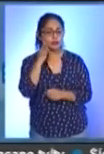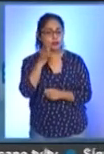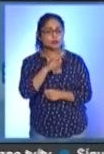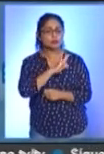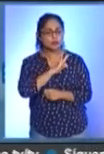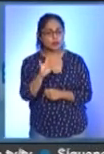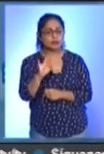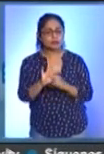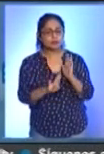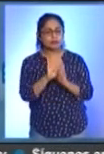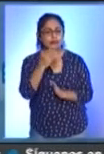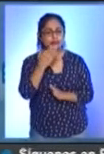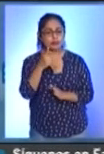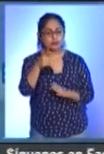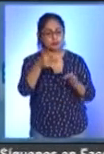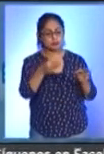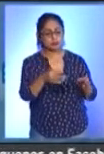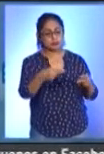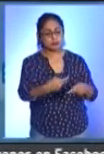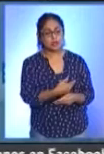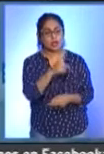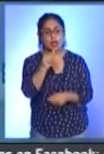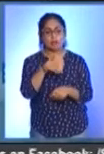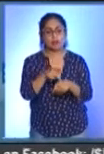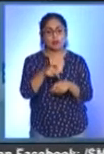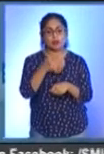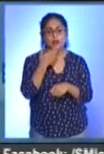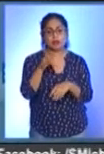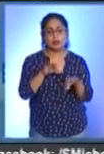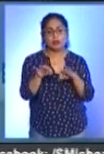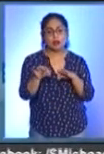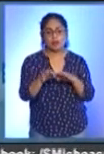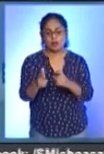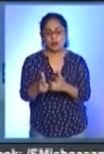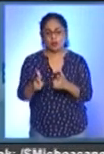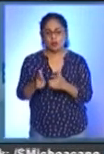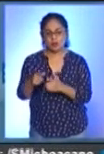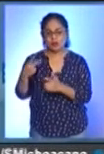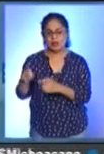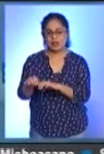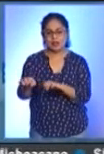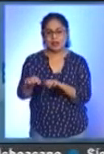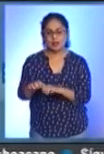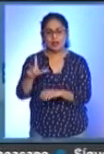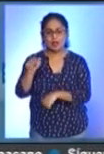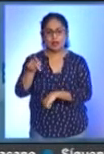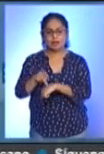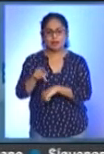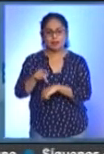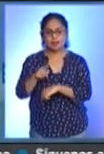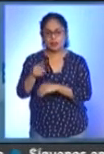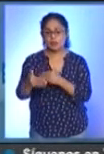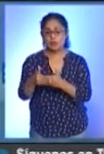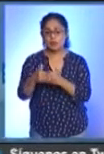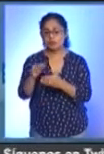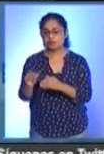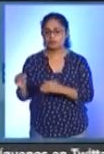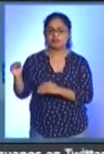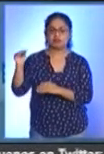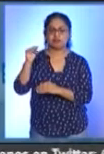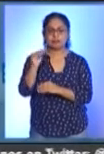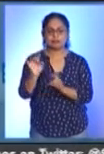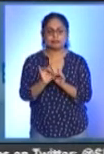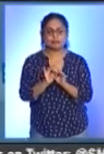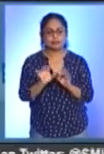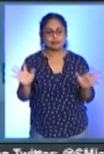jugador originario de la piedad venía con un gran trabajo en el conjunto rebocero, quien estaba listo para ocupar la titularidad en el cuadro michoacano tras la